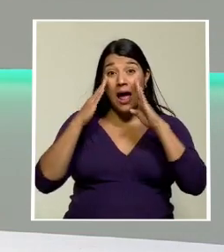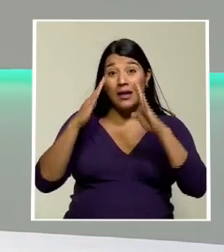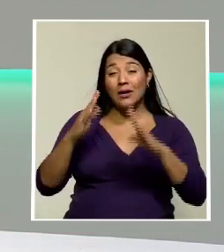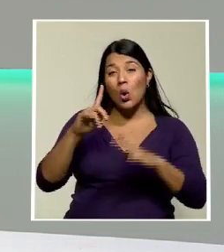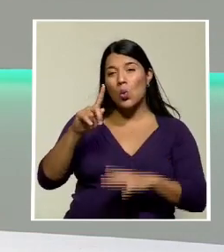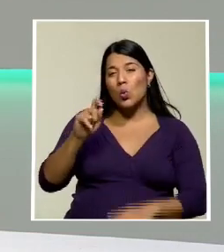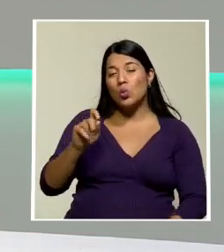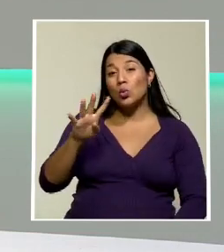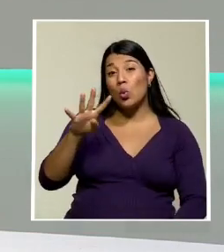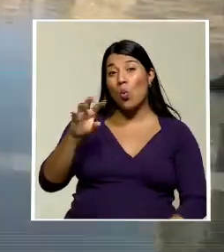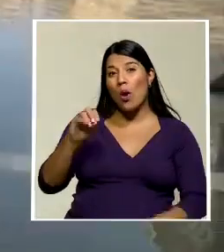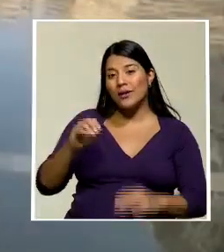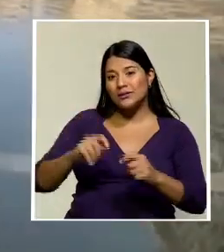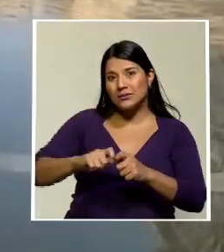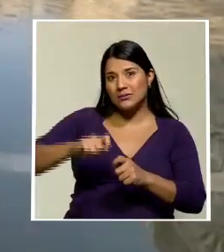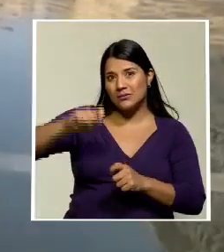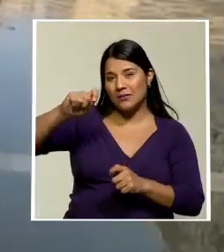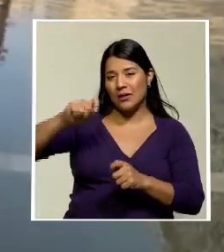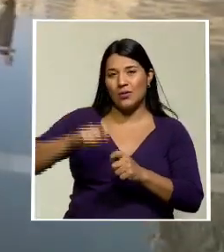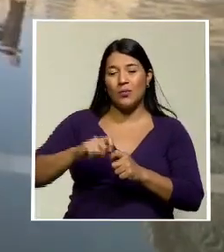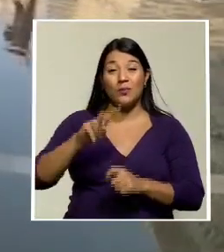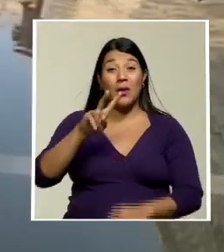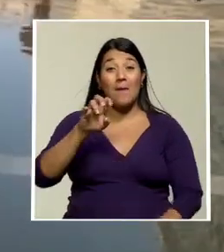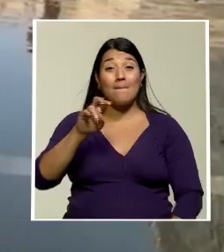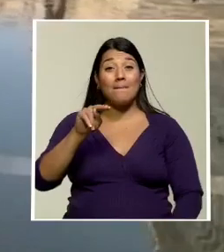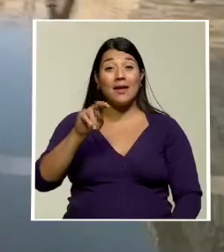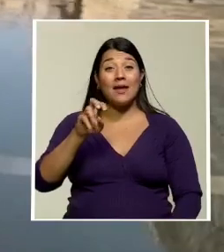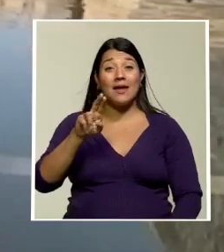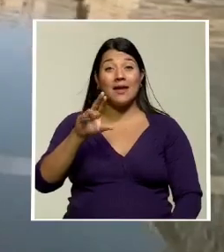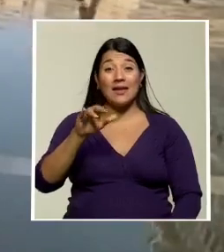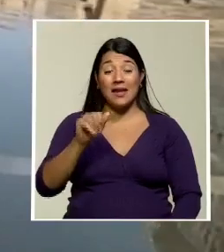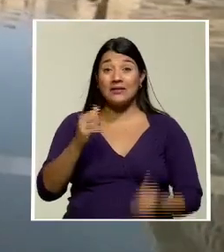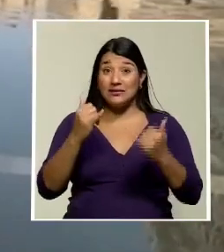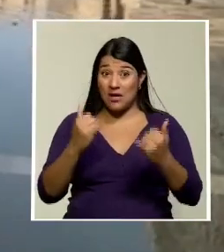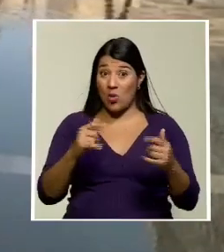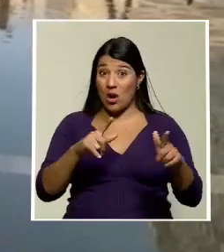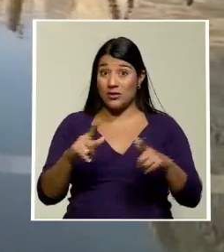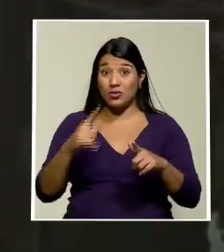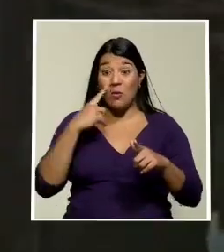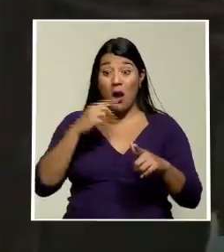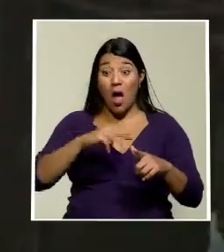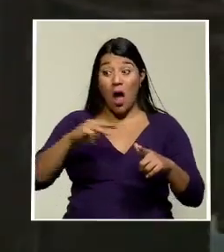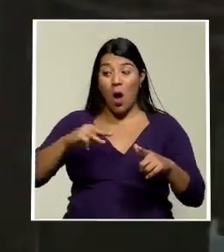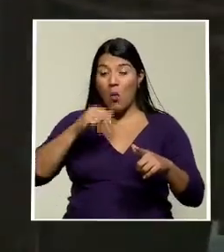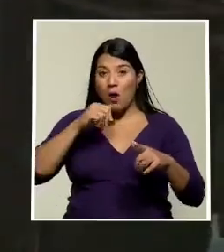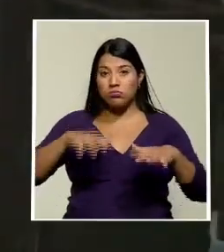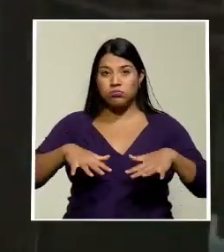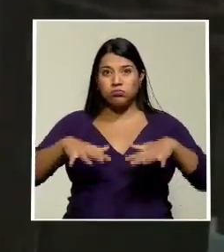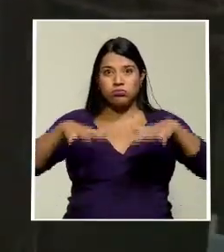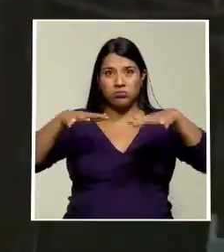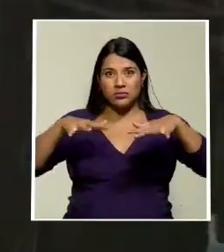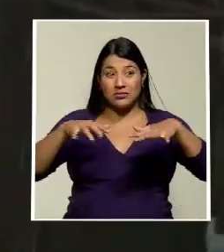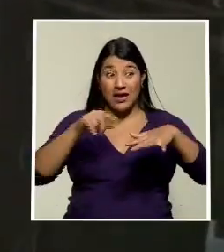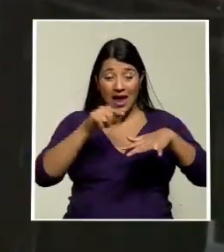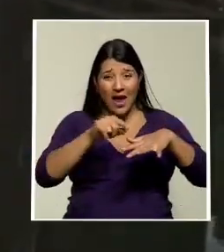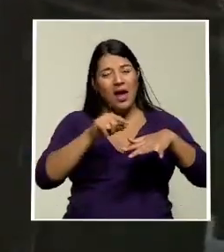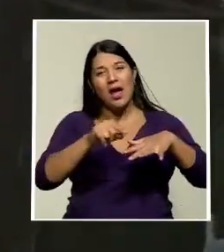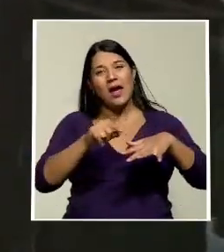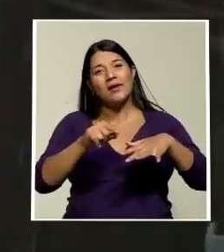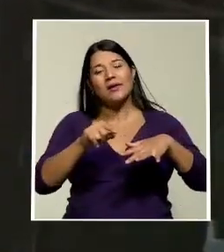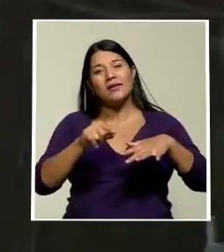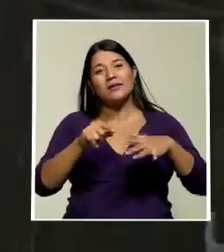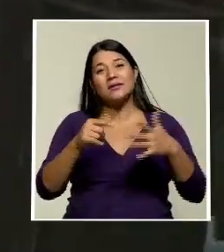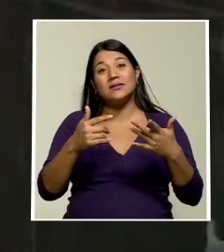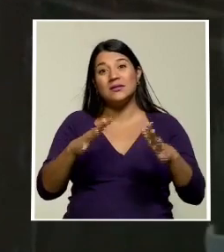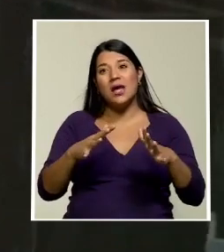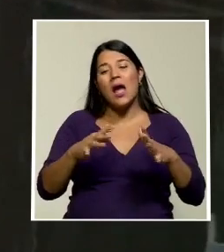metros Venecia se prepara para una marea alta la ciudad italiana Patrimonio de la Humanidad ha activado su